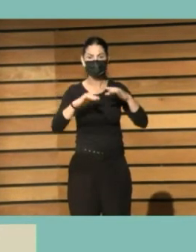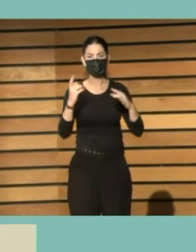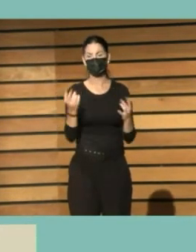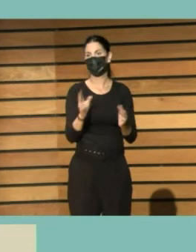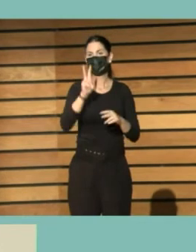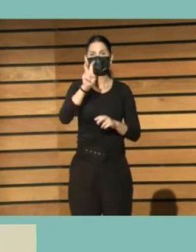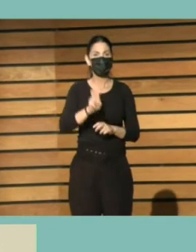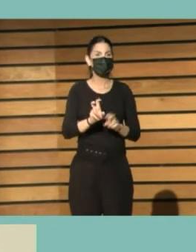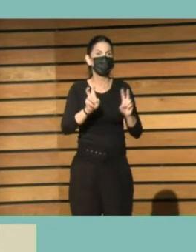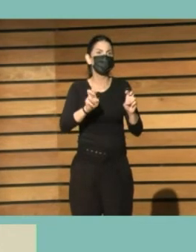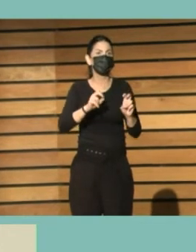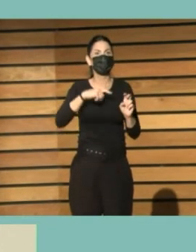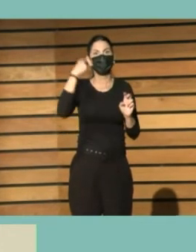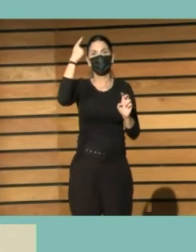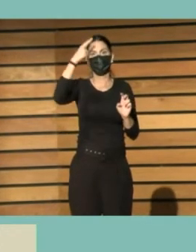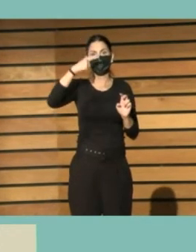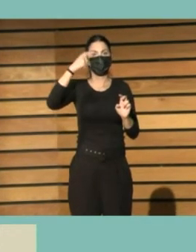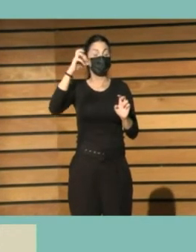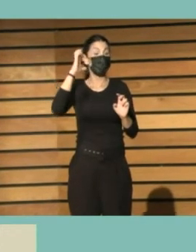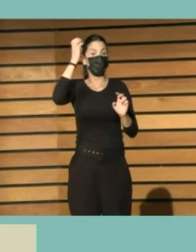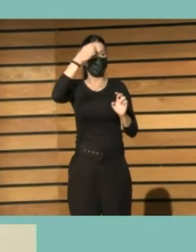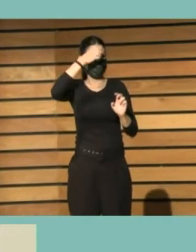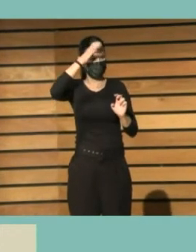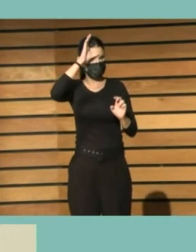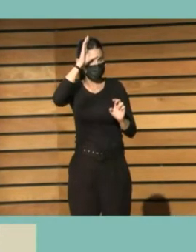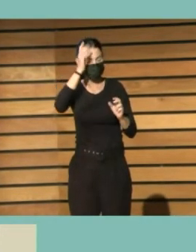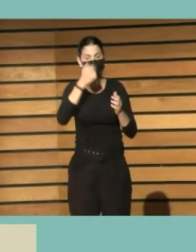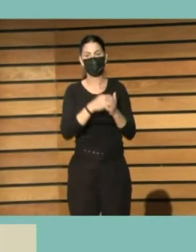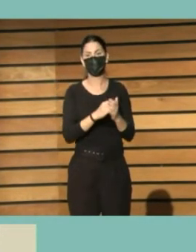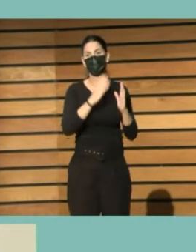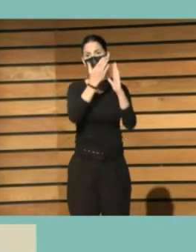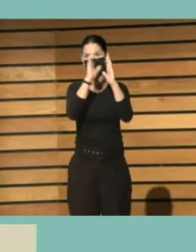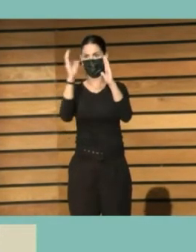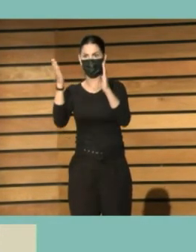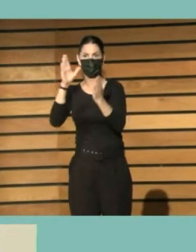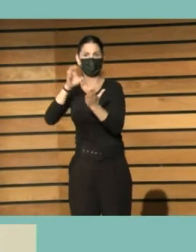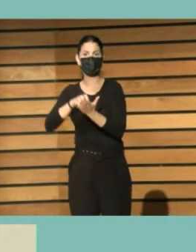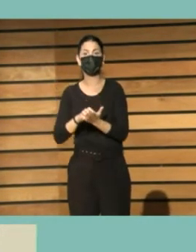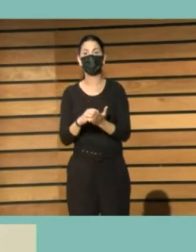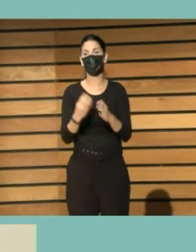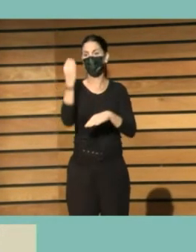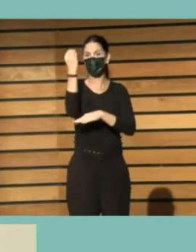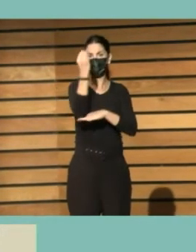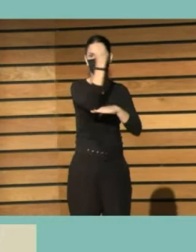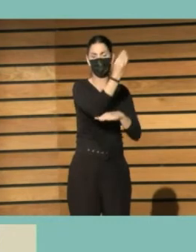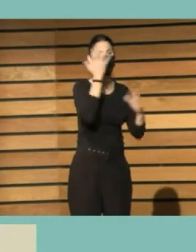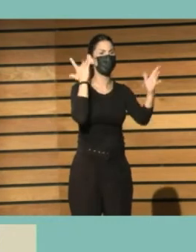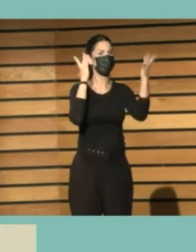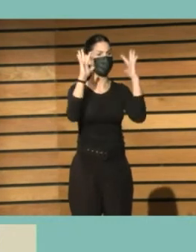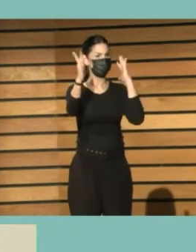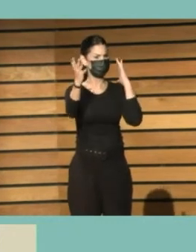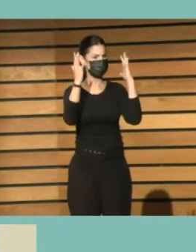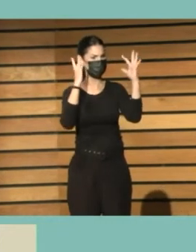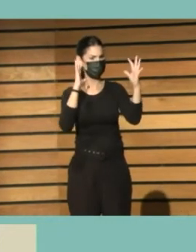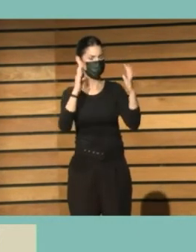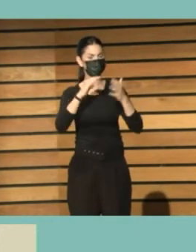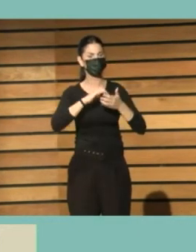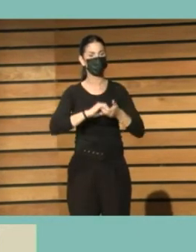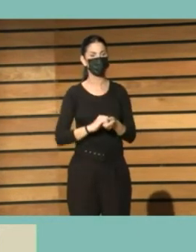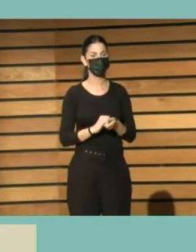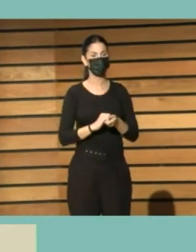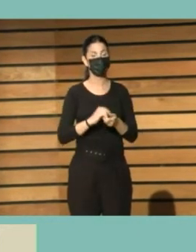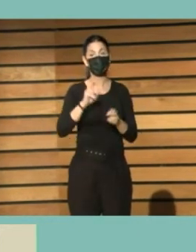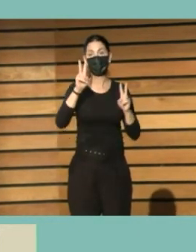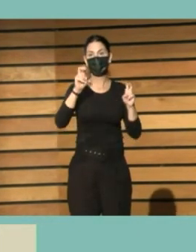Hemos conocido ciudades, su historia, sus bibliotecas, sus monumentos, sus paisajes. De